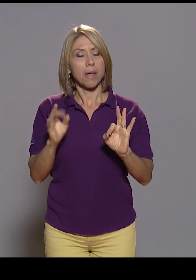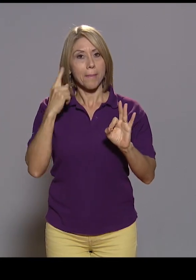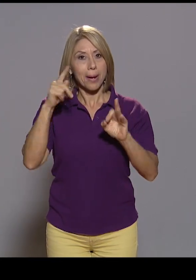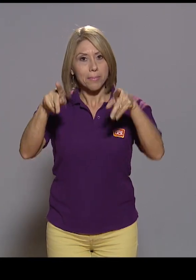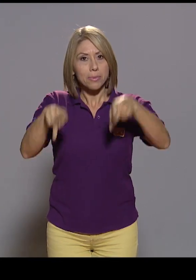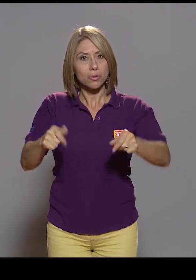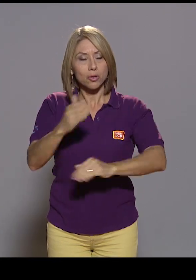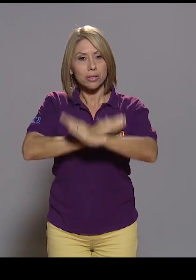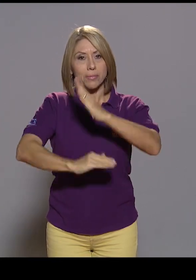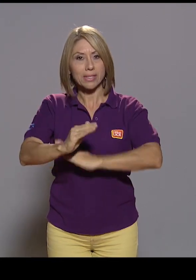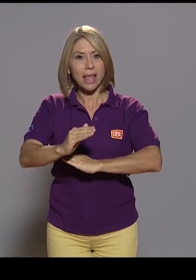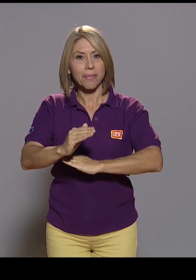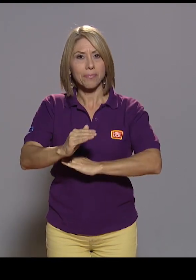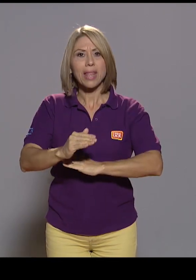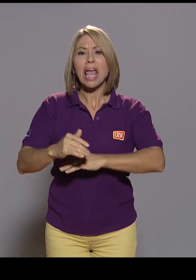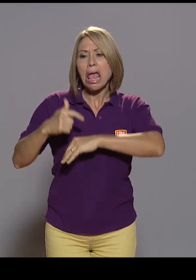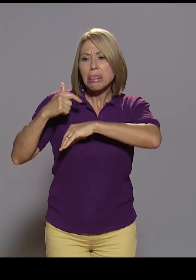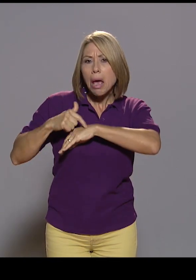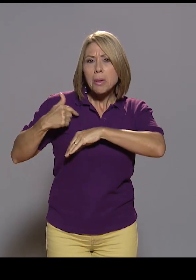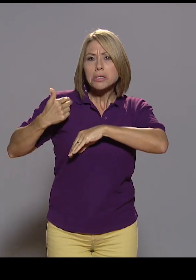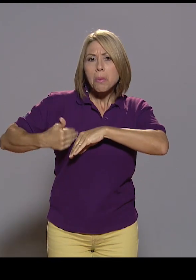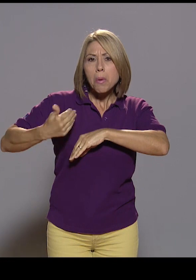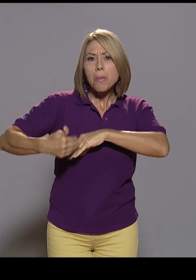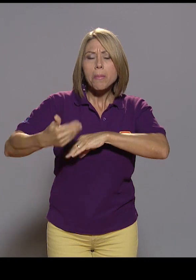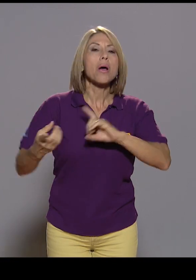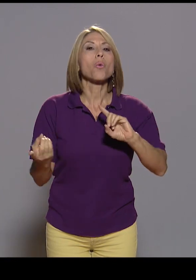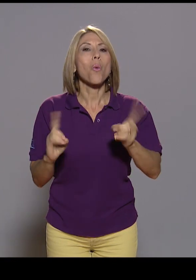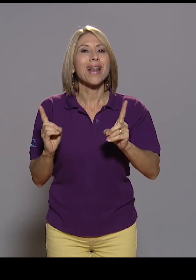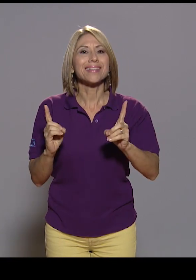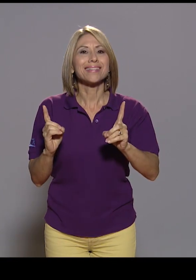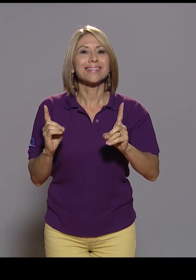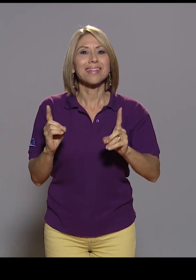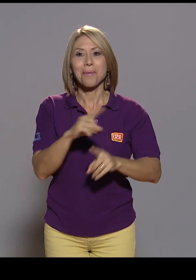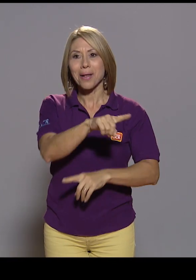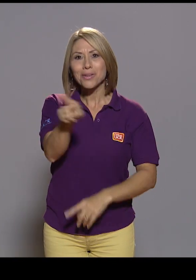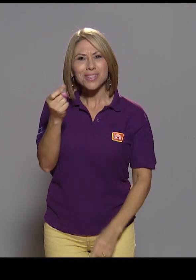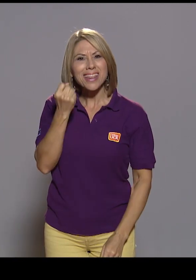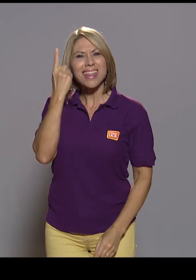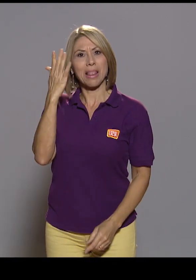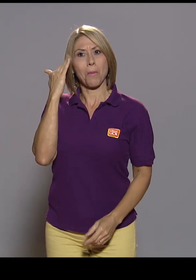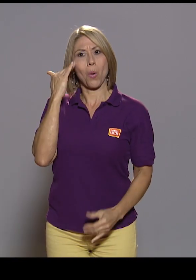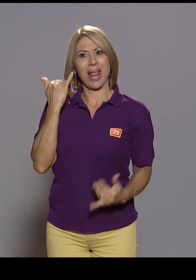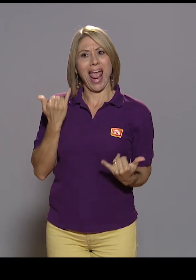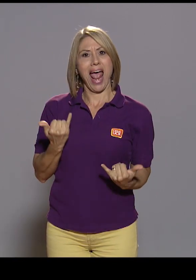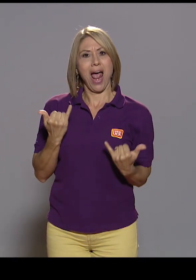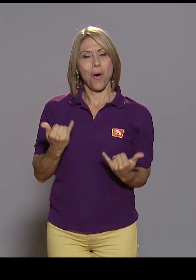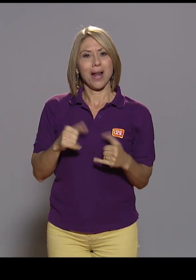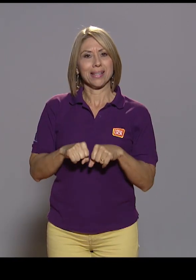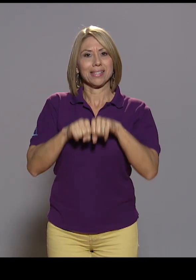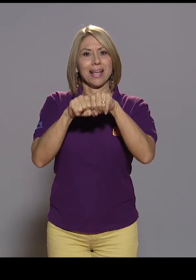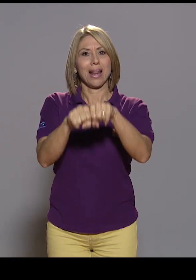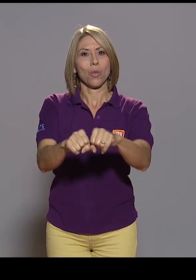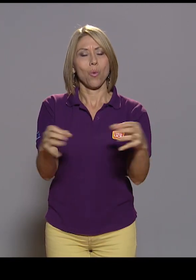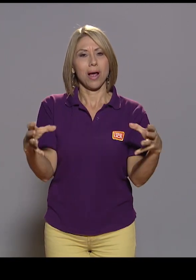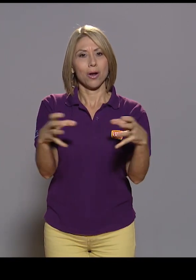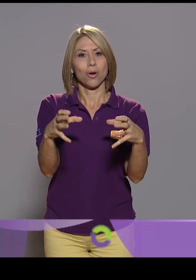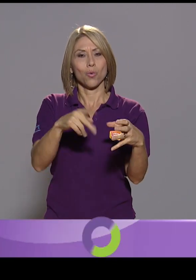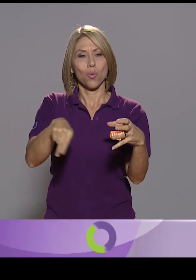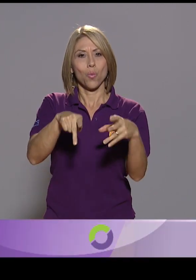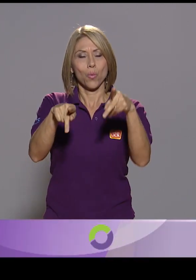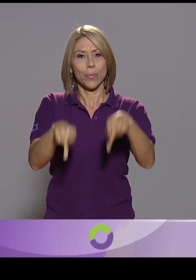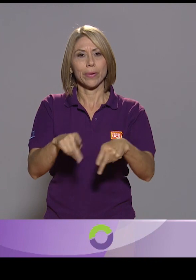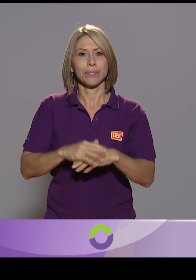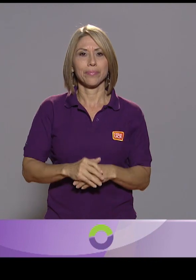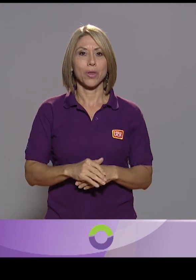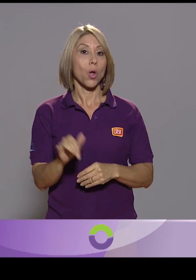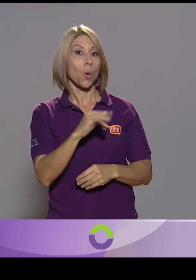¿verdad? Para las personas con discapacidad. ¿Qué etapas llevó este proceso para que la gente comprenda por qué es hasta ahora que se gradúa la primera generación? Bueno, como bien decís,